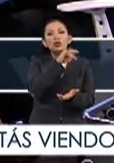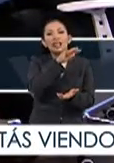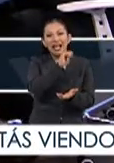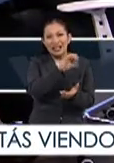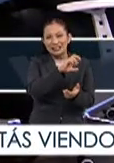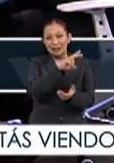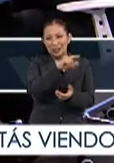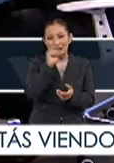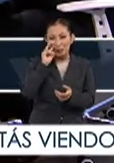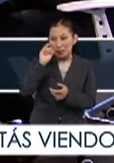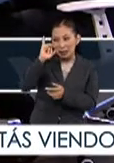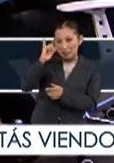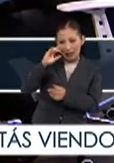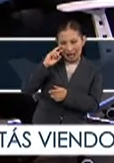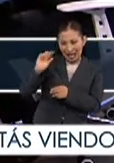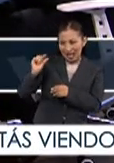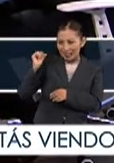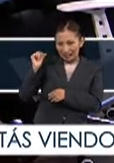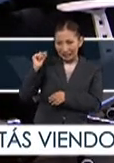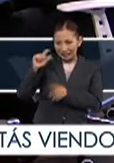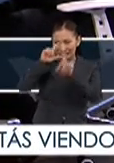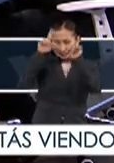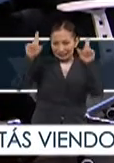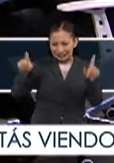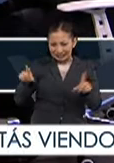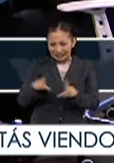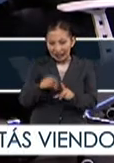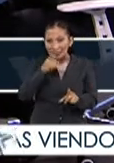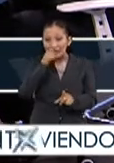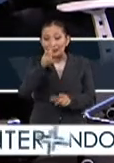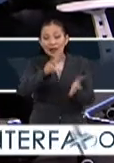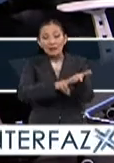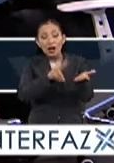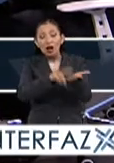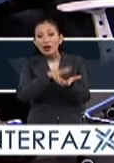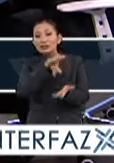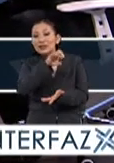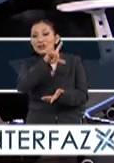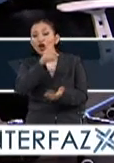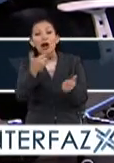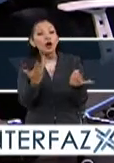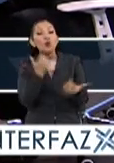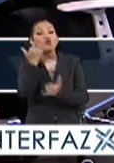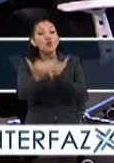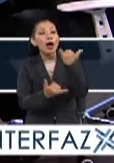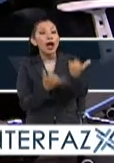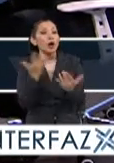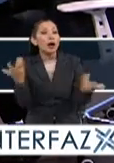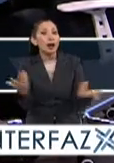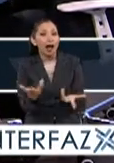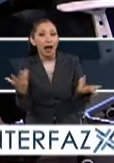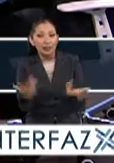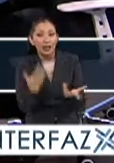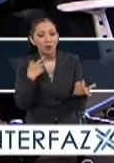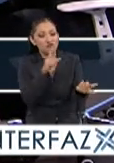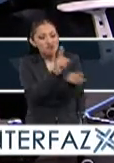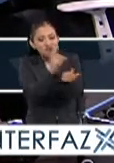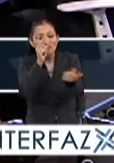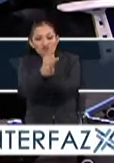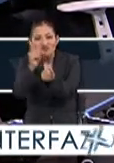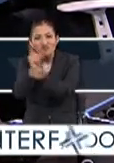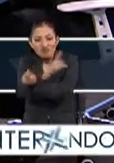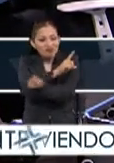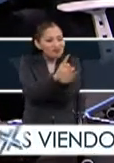como muestran aquí las imágenes que están a nuestras espaldas, precisamente los valores cívicos los hacemos a través de juegos, a través de interacciones,